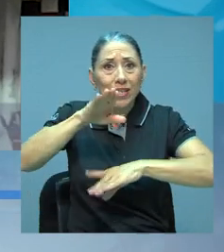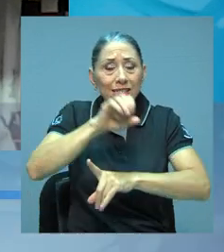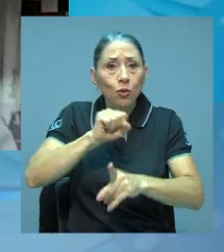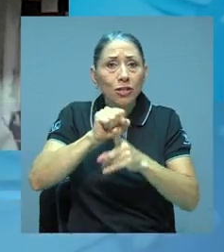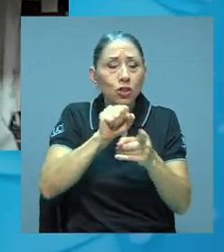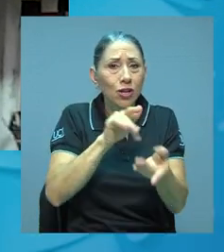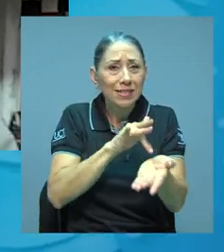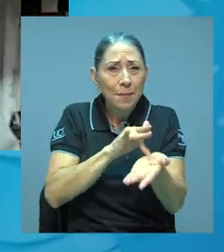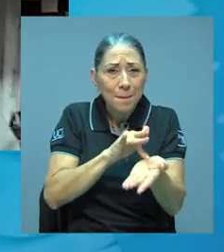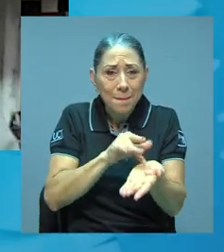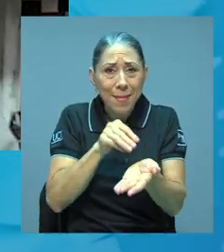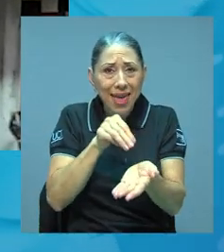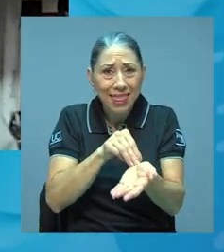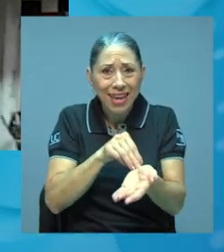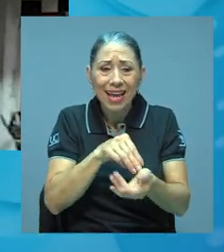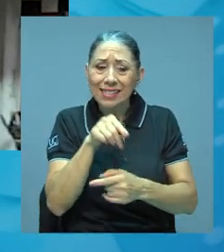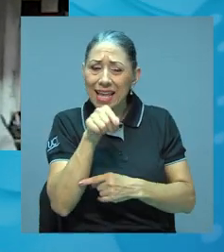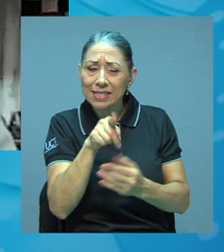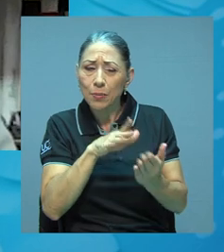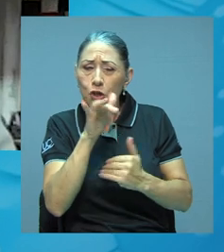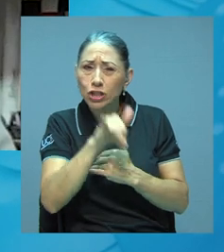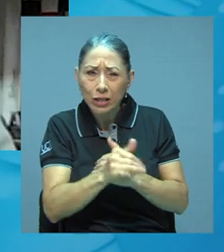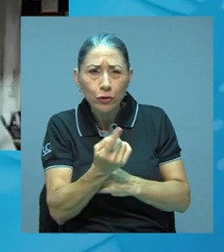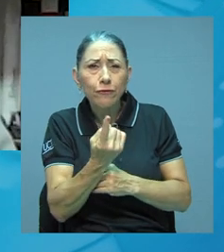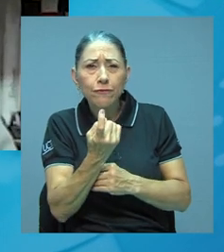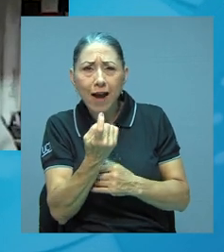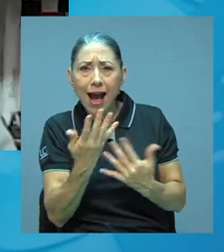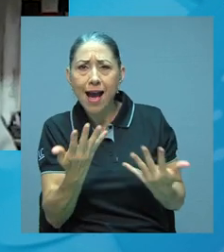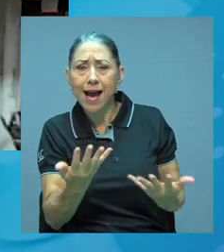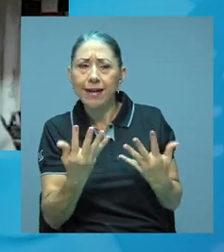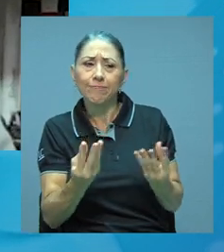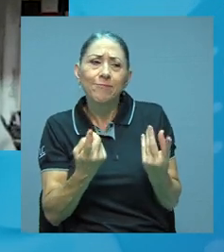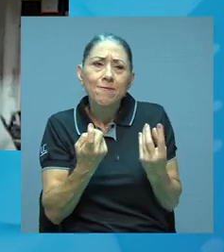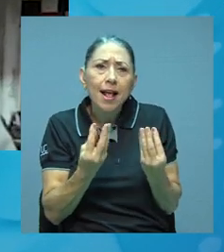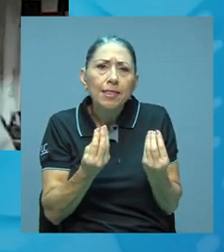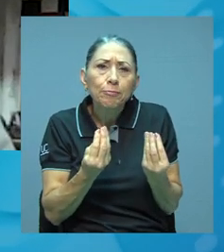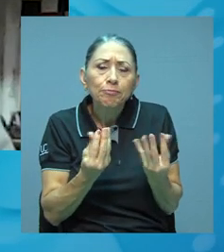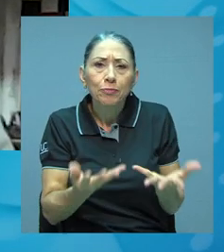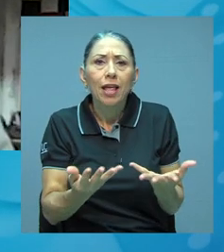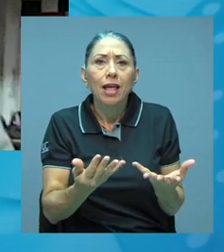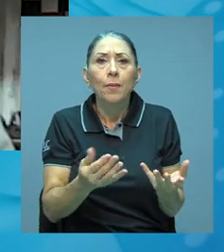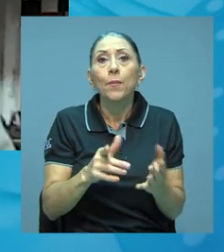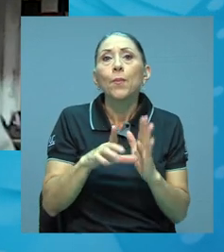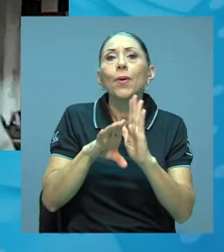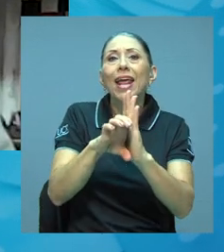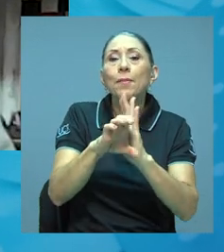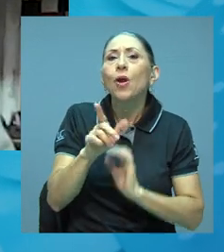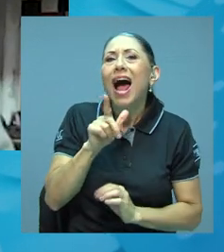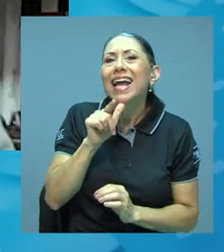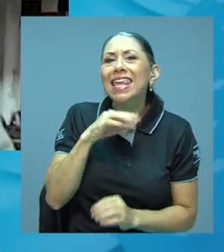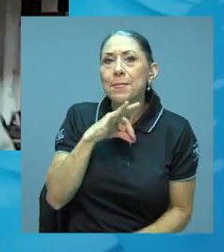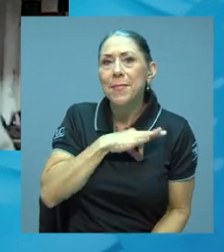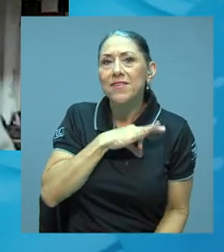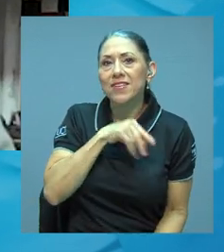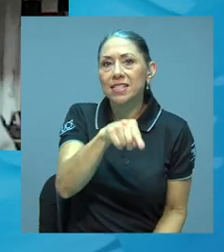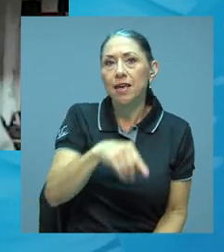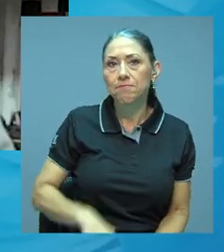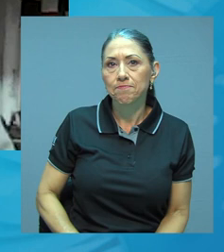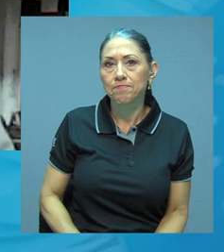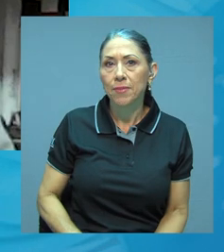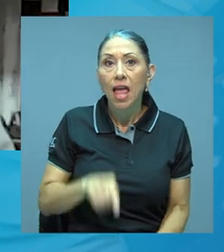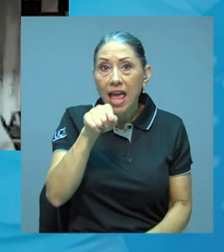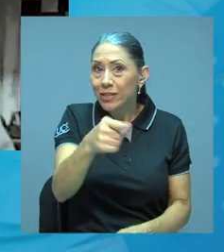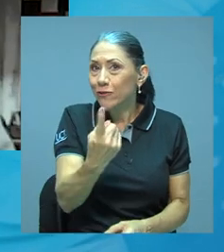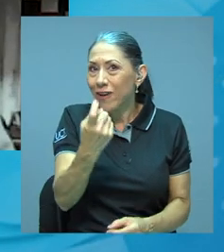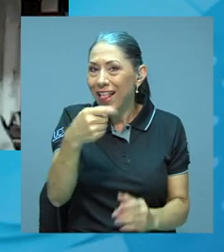parece que el proyecto se queda muy corto. Tiene una carencia en lo que, por ejemplo, ¿a quién puede beneficiar? No se